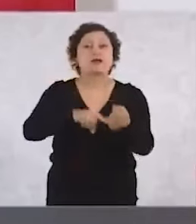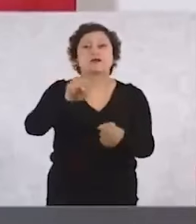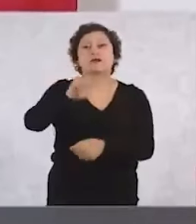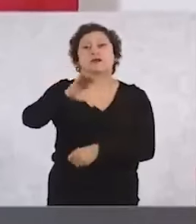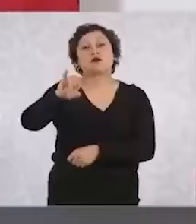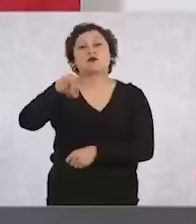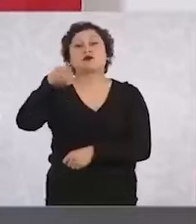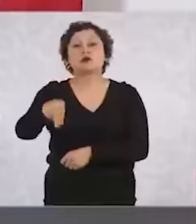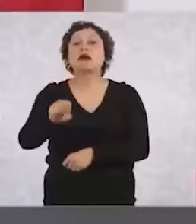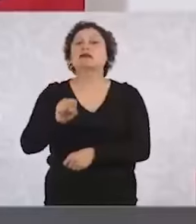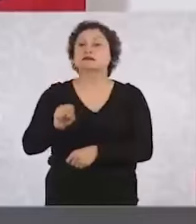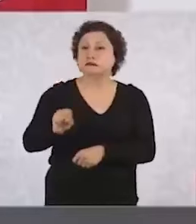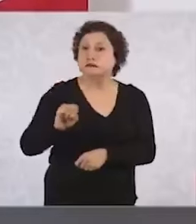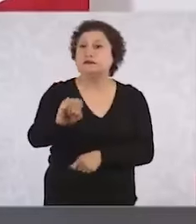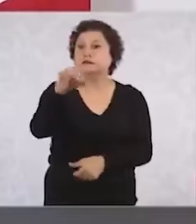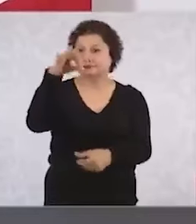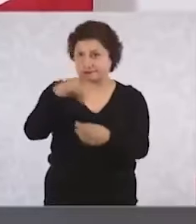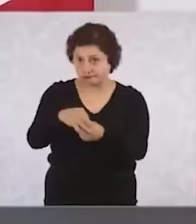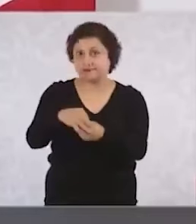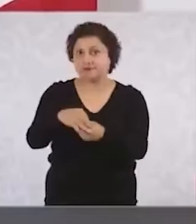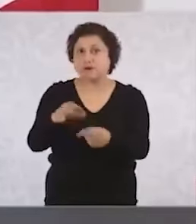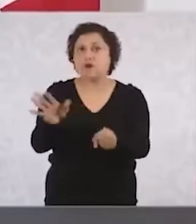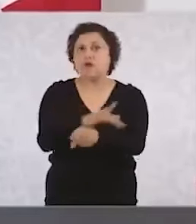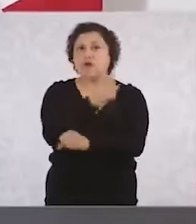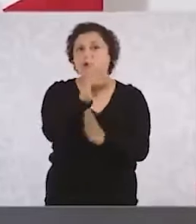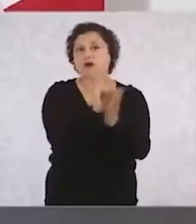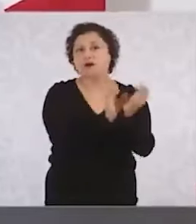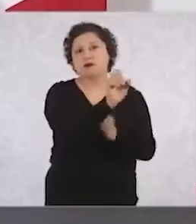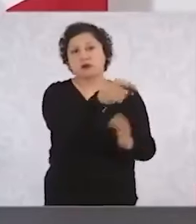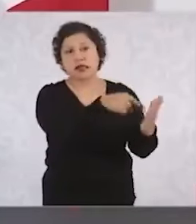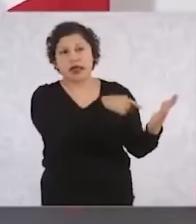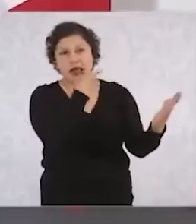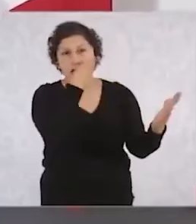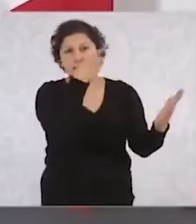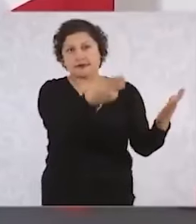39 Constitucional, es la decisión del pueblo de México.